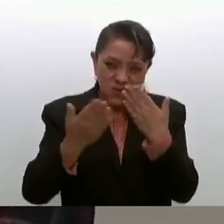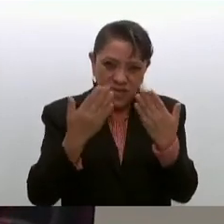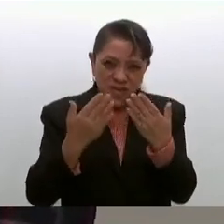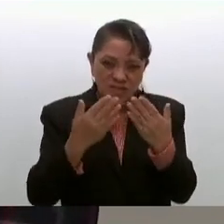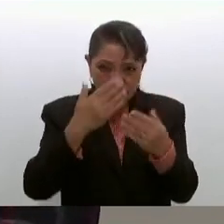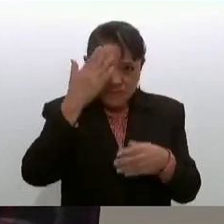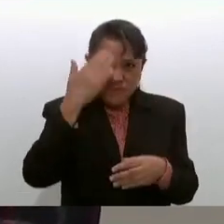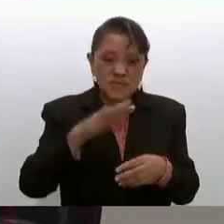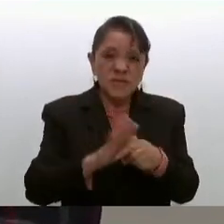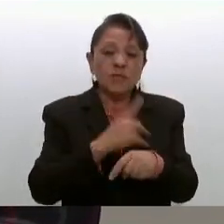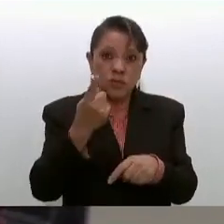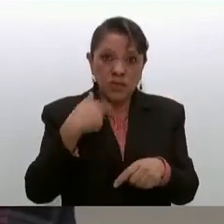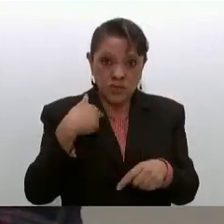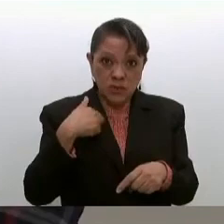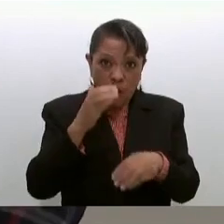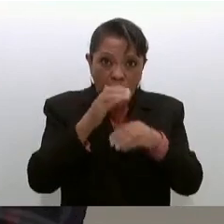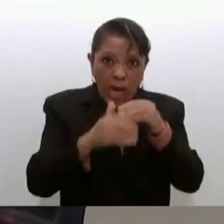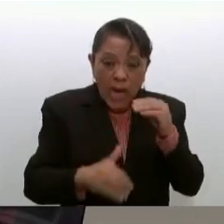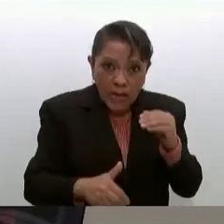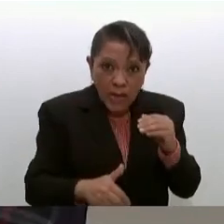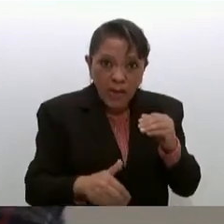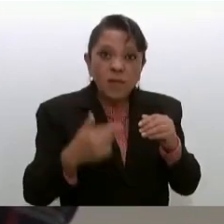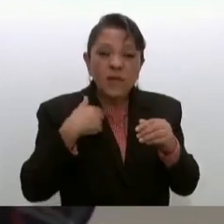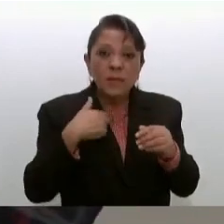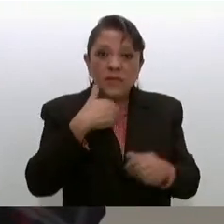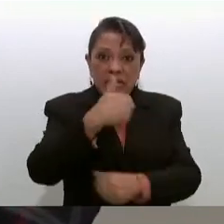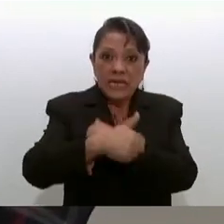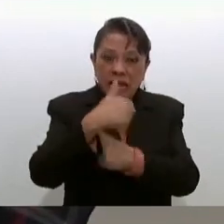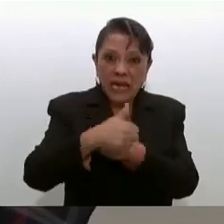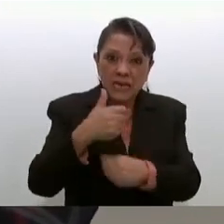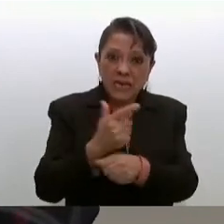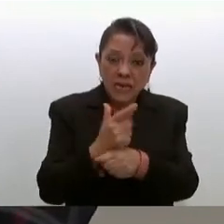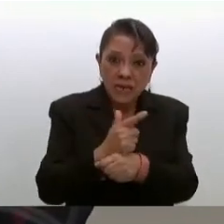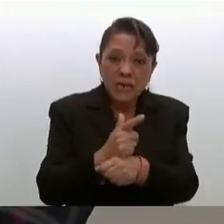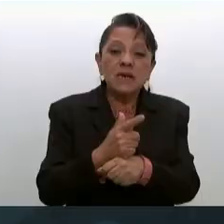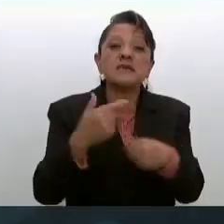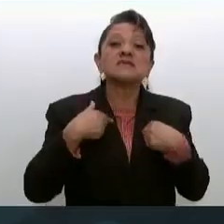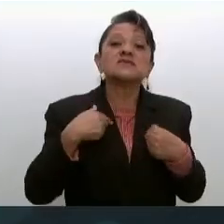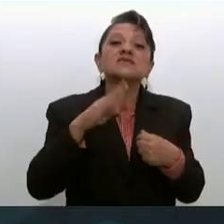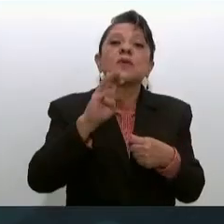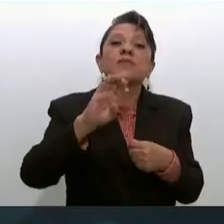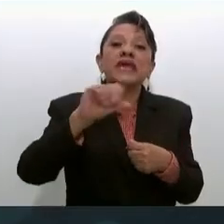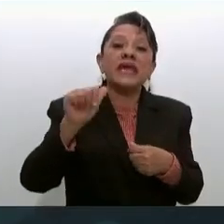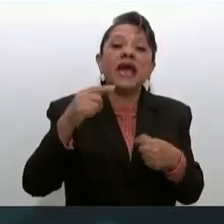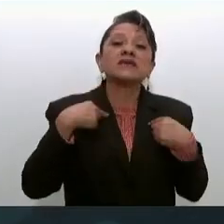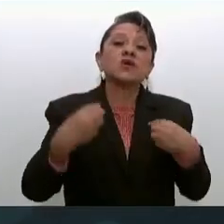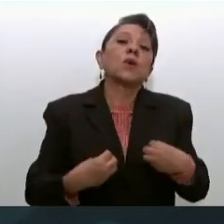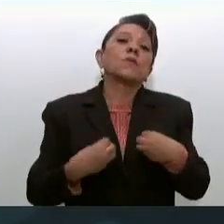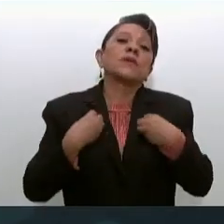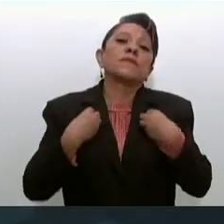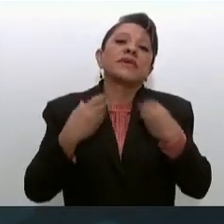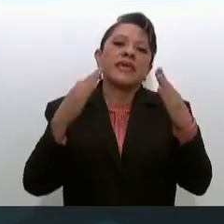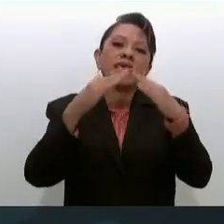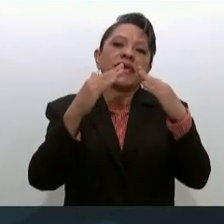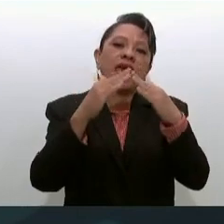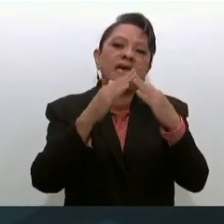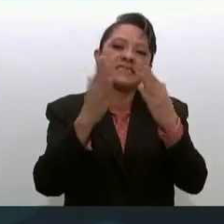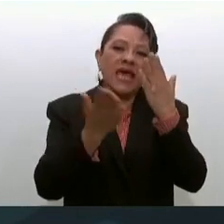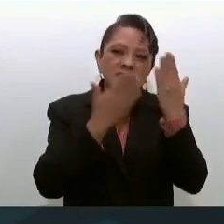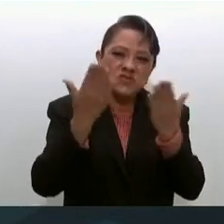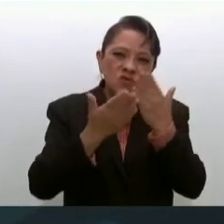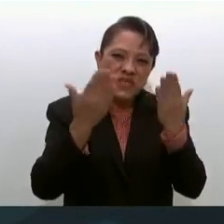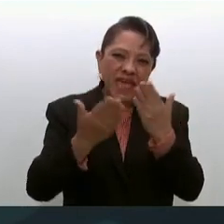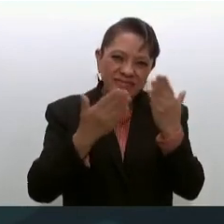terminé yo mi carrera por una beca viví en la casa del estudiante tabasqueño ahí me daban alimentación